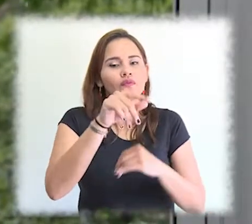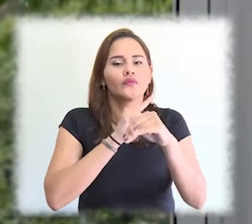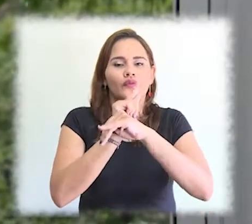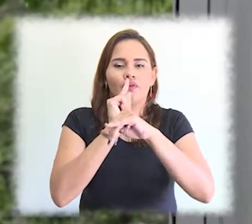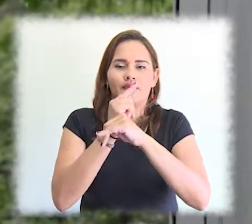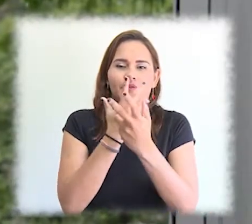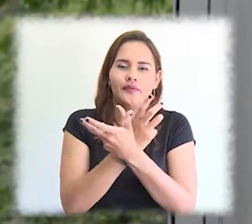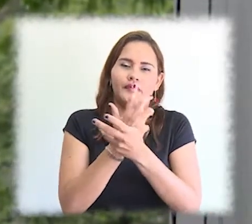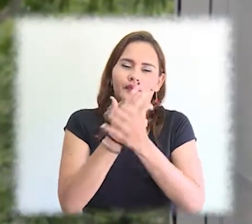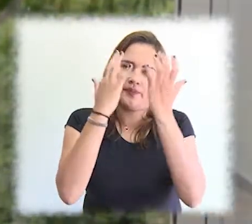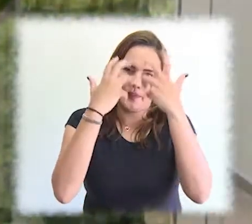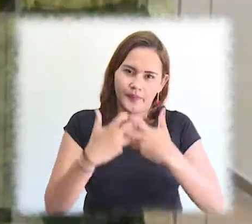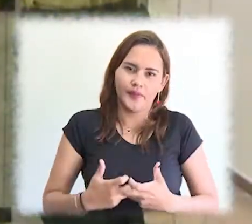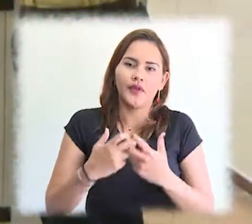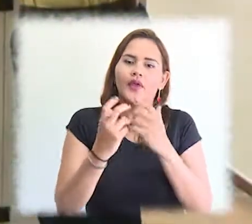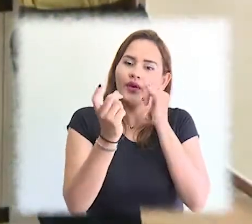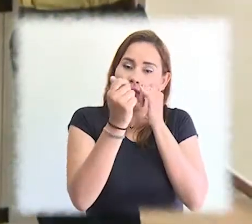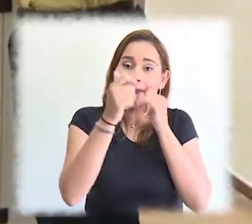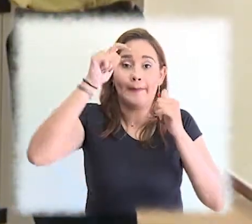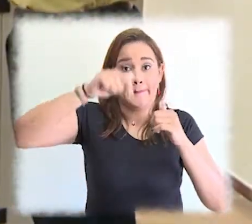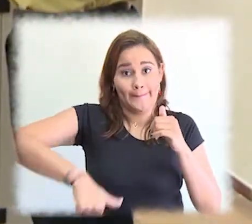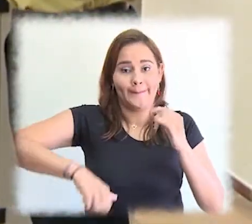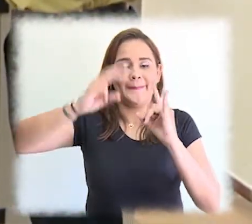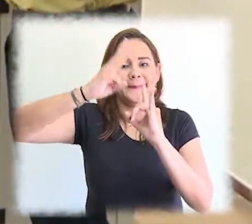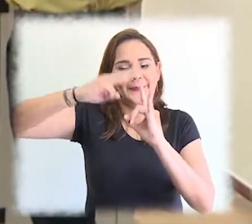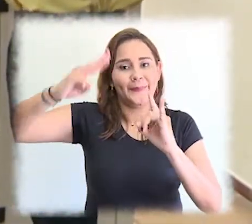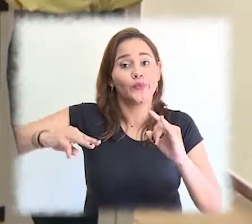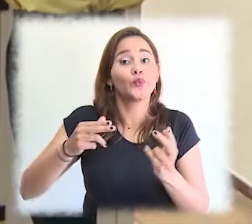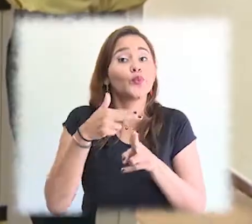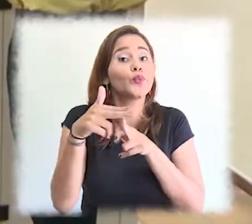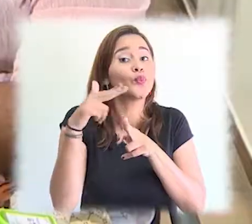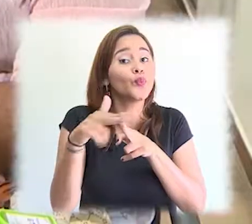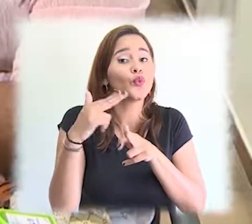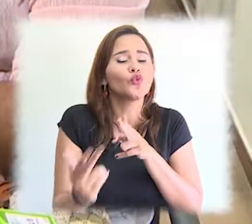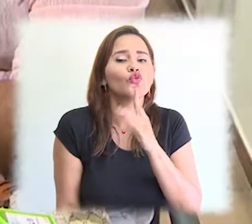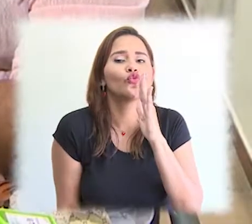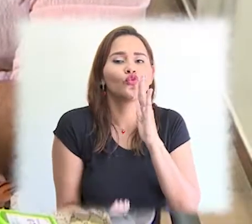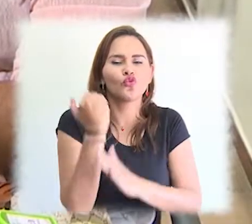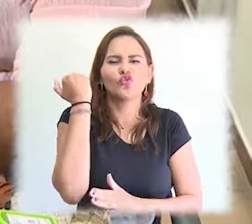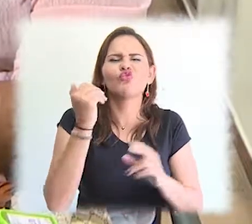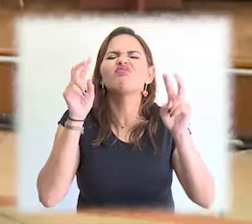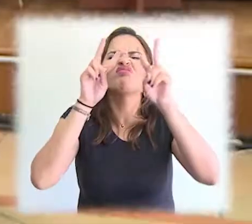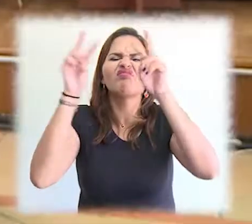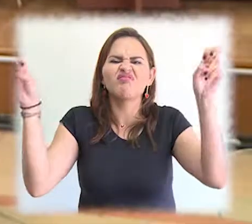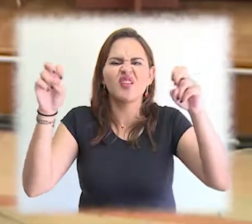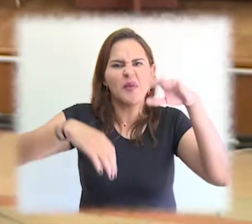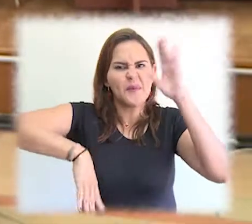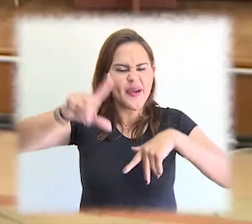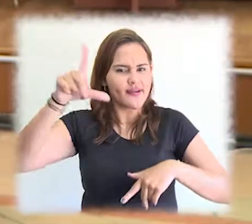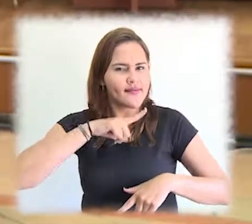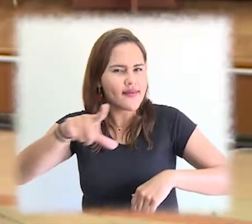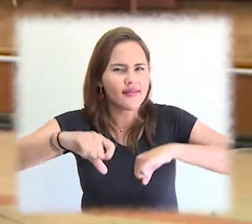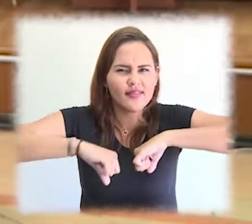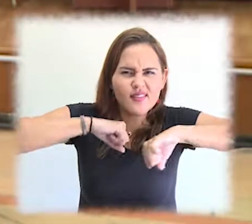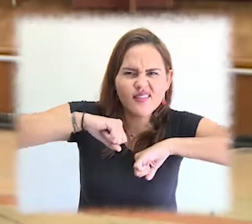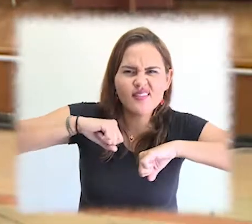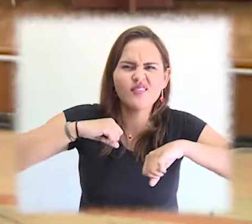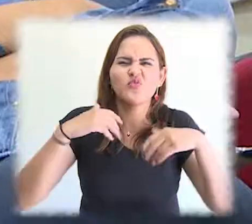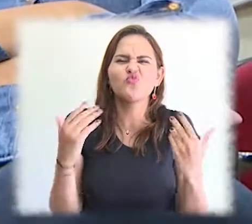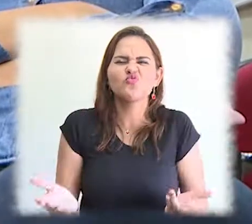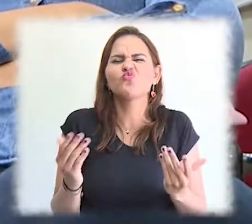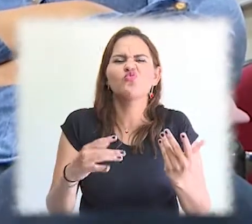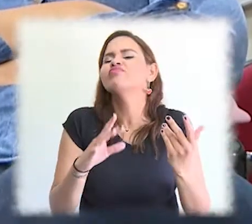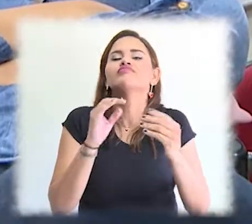es contar con esa alta titulación. En este sentido, la Facultad de Ciencias Empresariales y Económicas de la Alma Mater próximamente